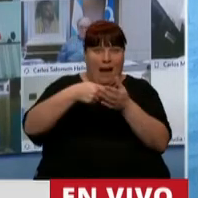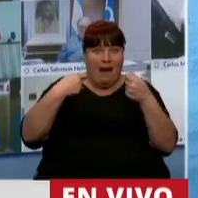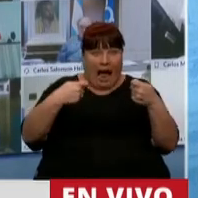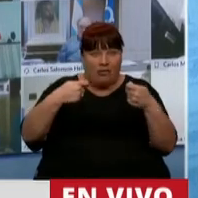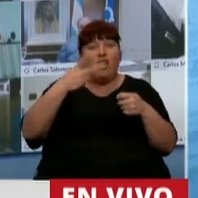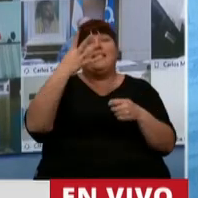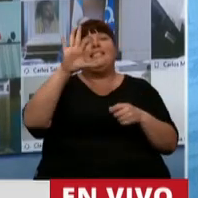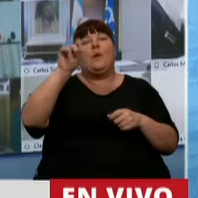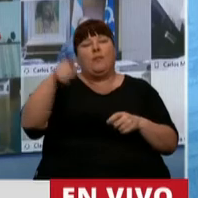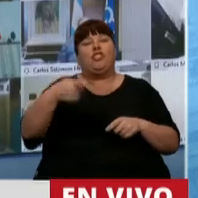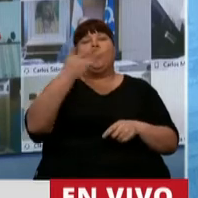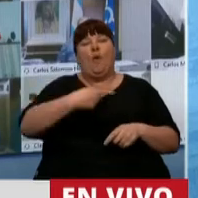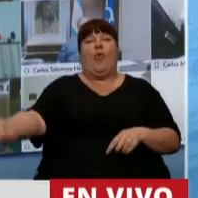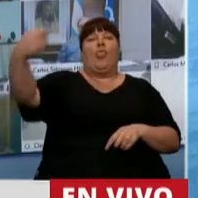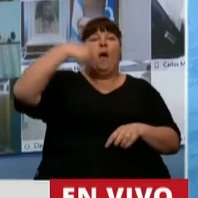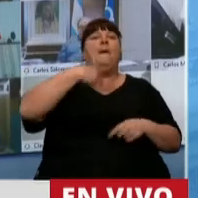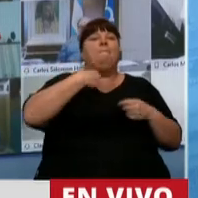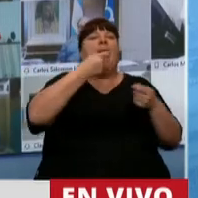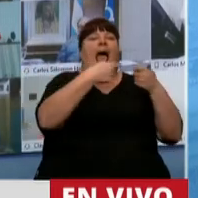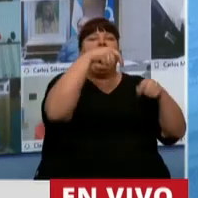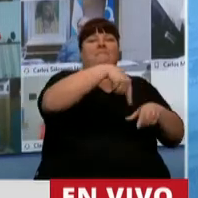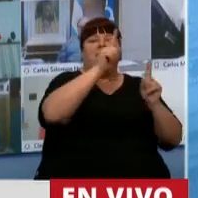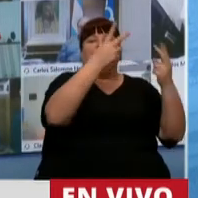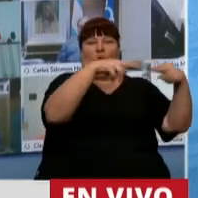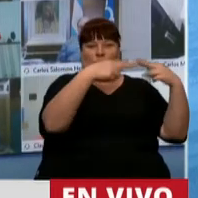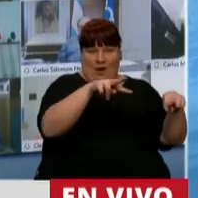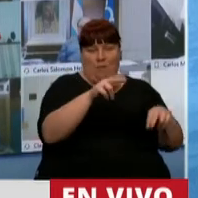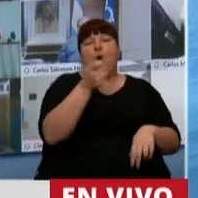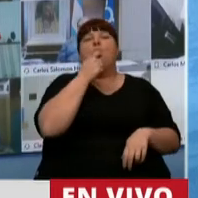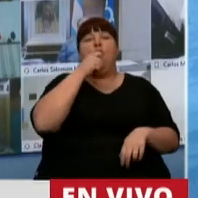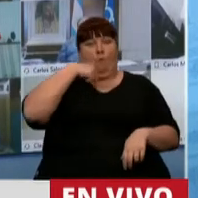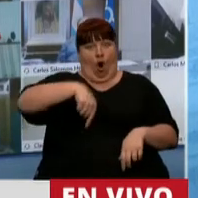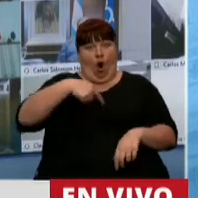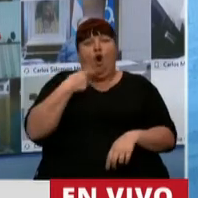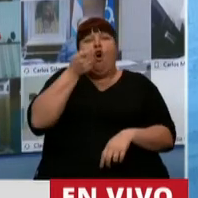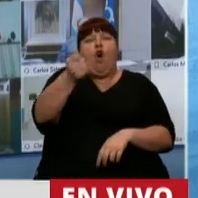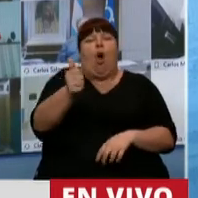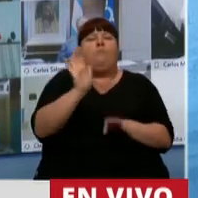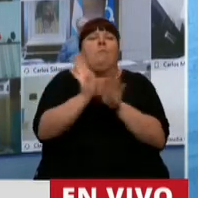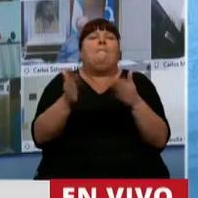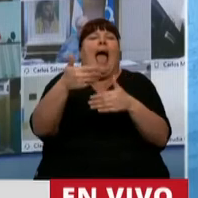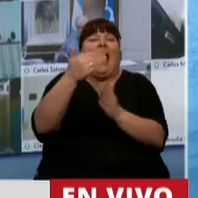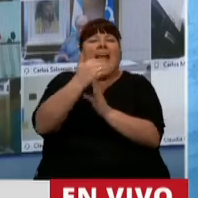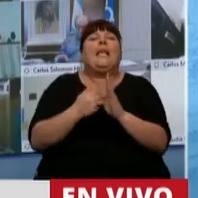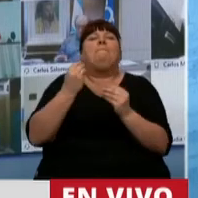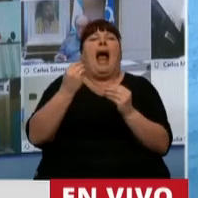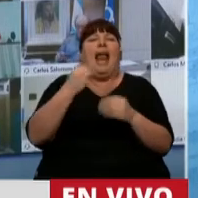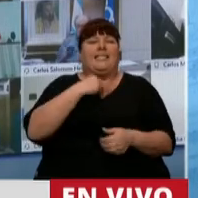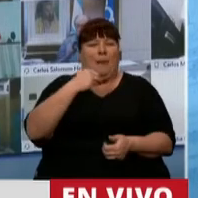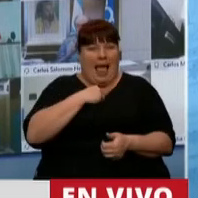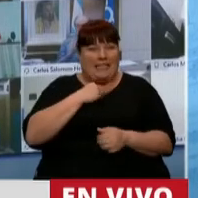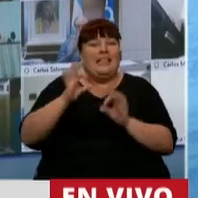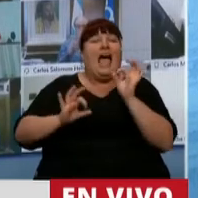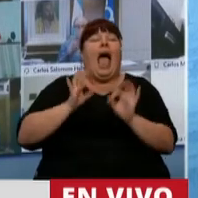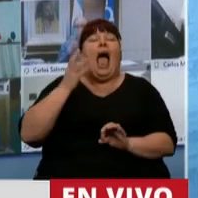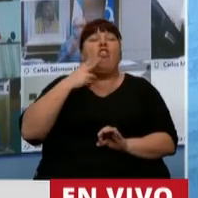para nuevamente utilizarla en turismo. Es decir, que si yo hoy compro un paquete para ir en Semana Santa del